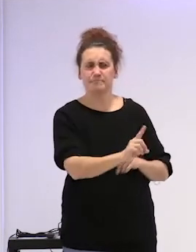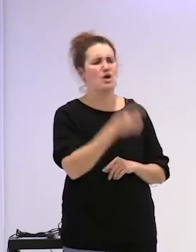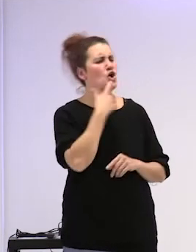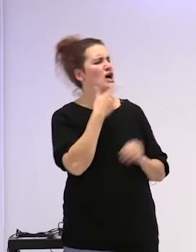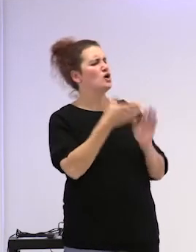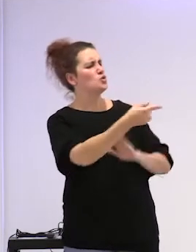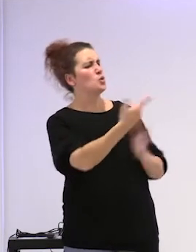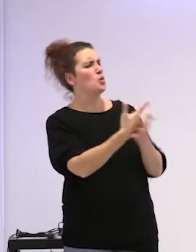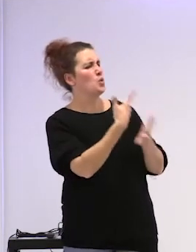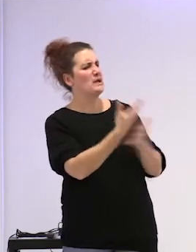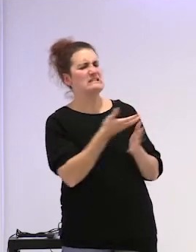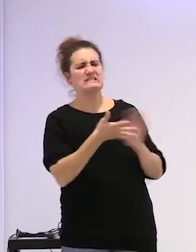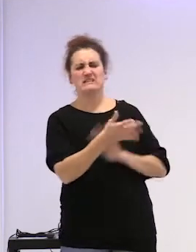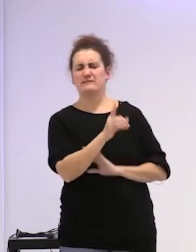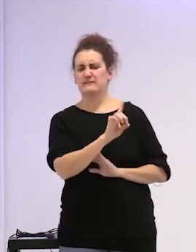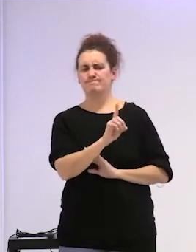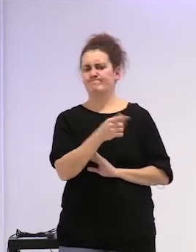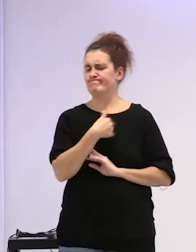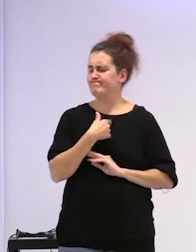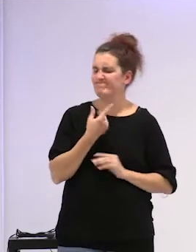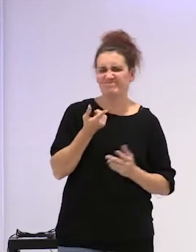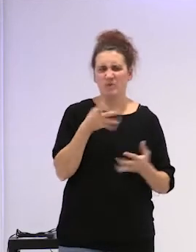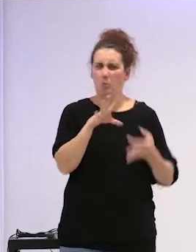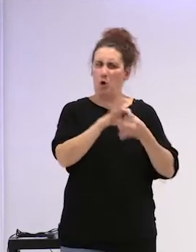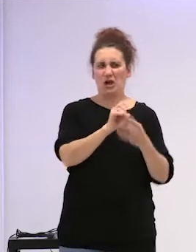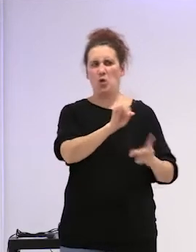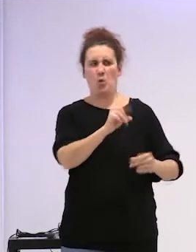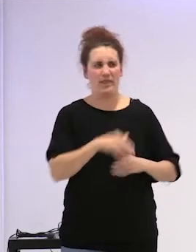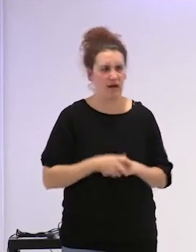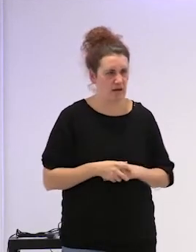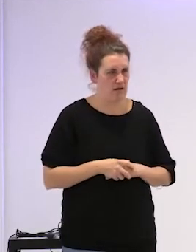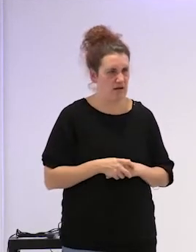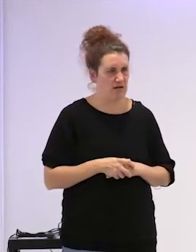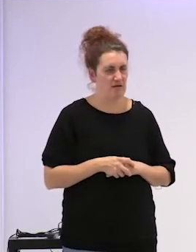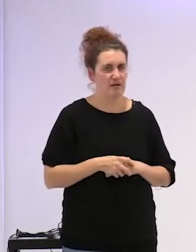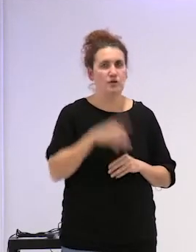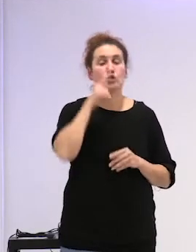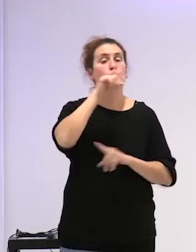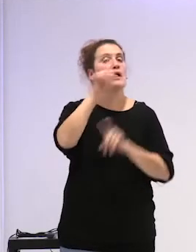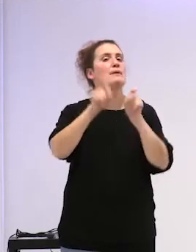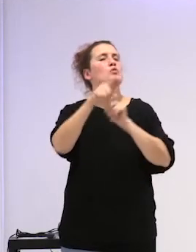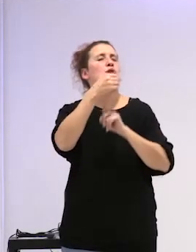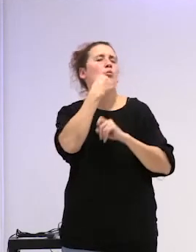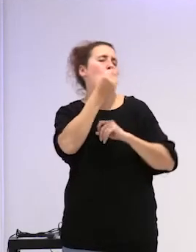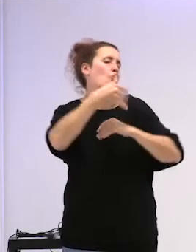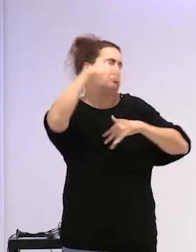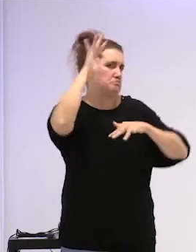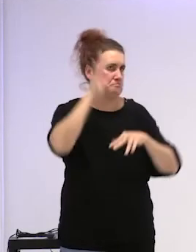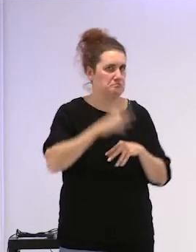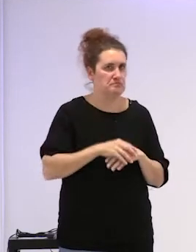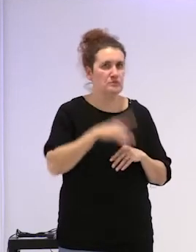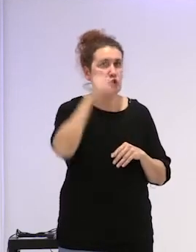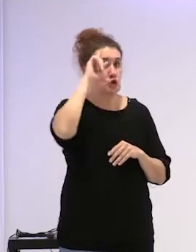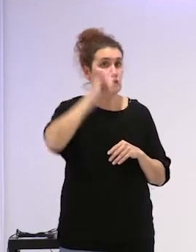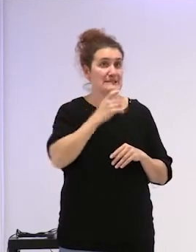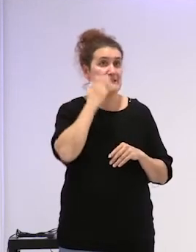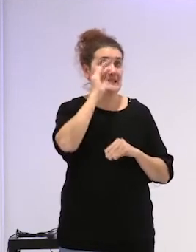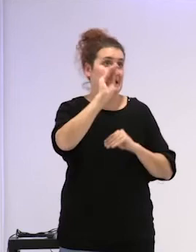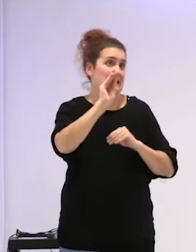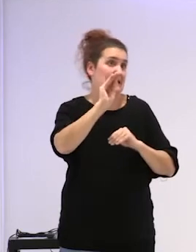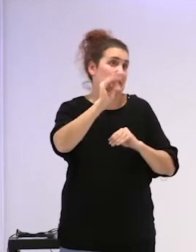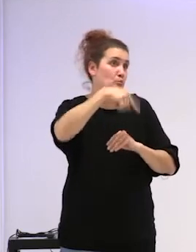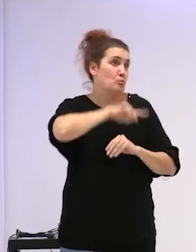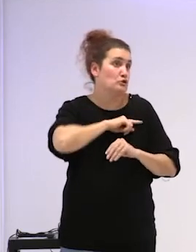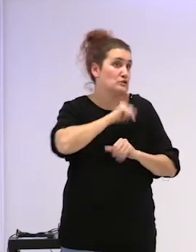tal con todo esto ya bueno voy a hacer una pregunta un poco al aire no sé si os esperabais que empezara